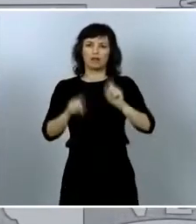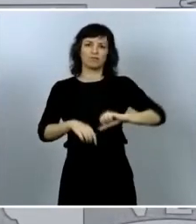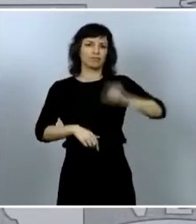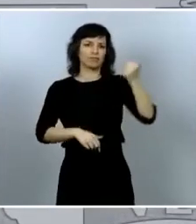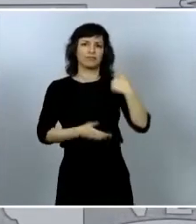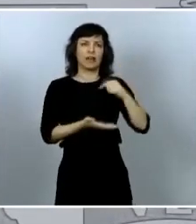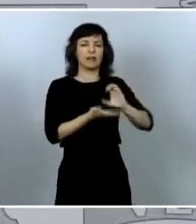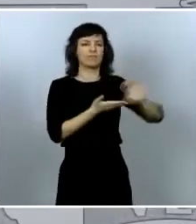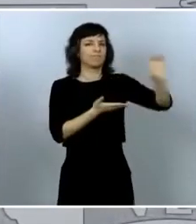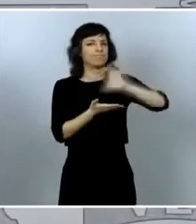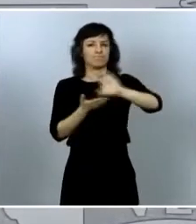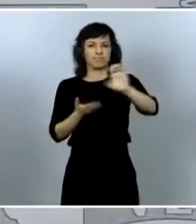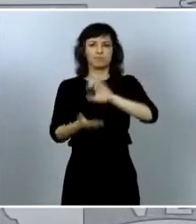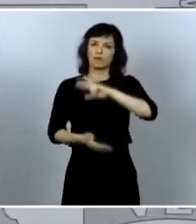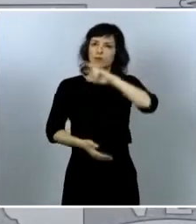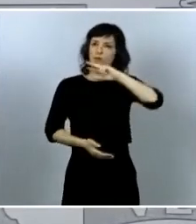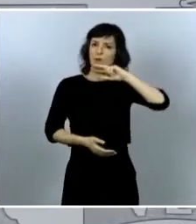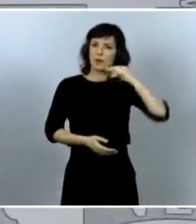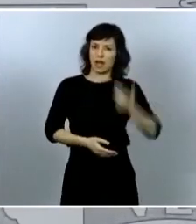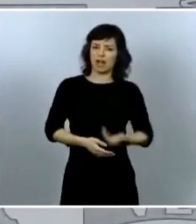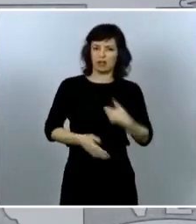valor en consecuencia esta gestión